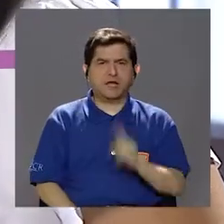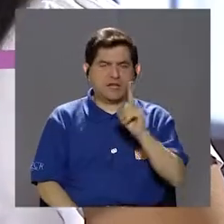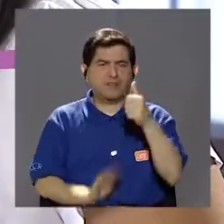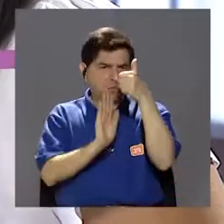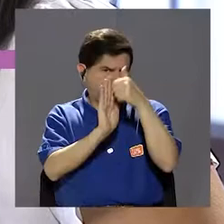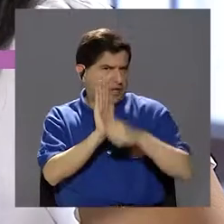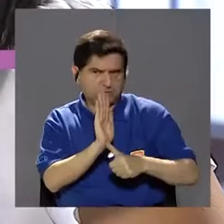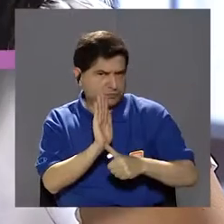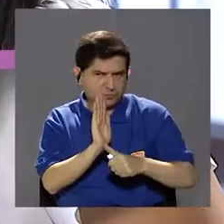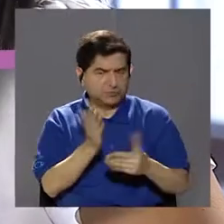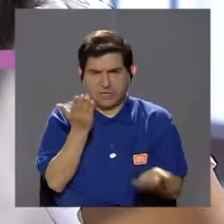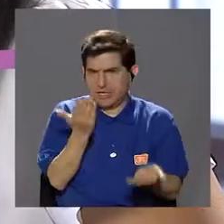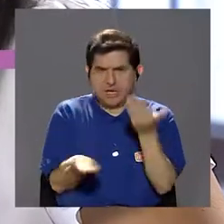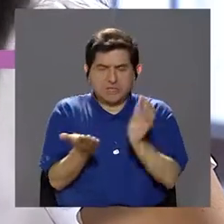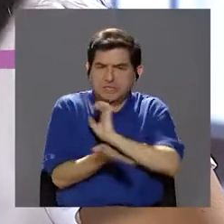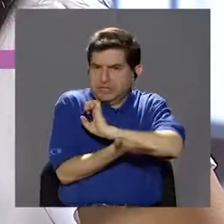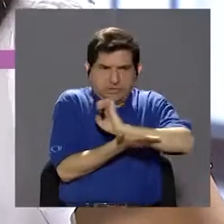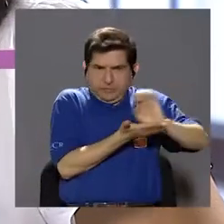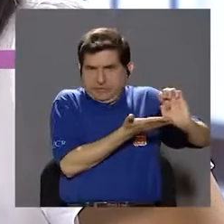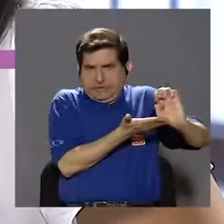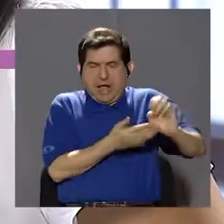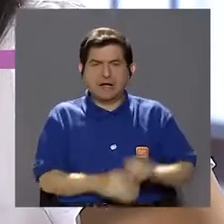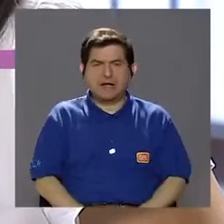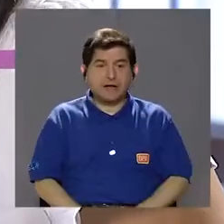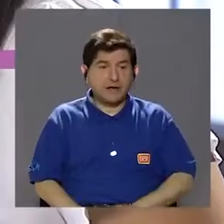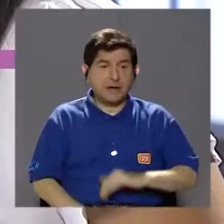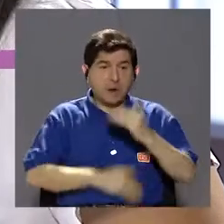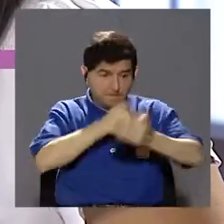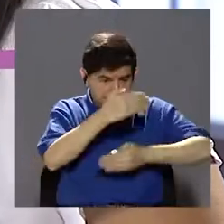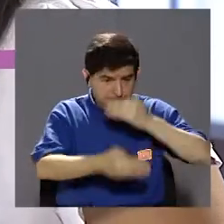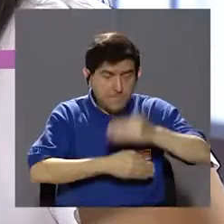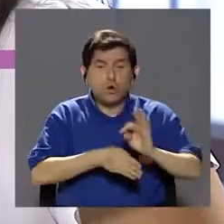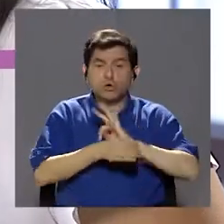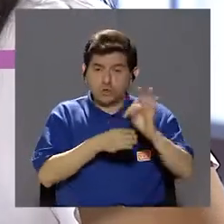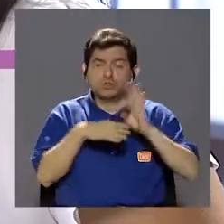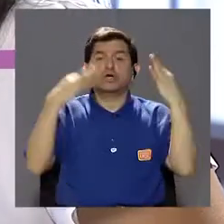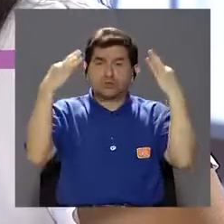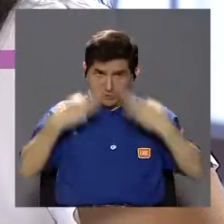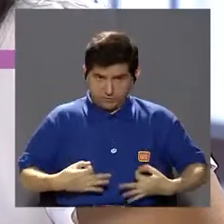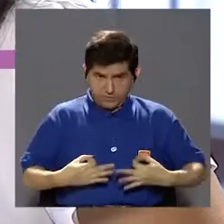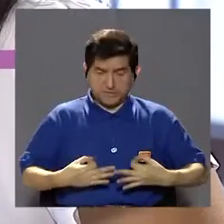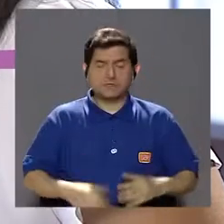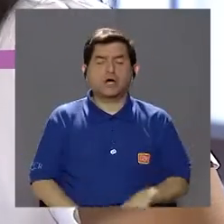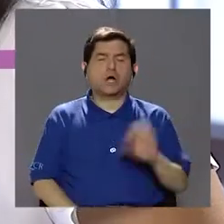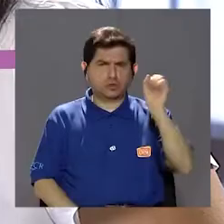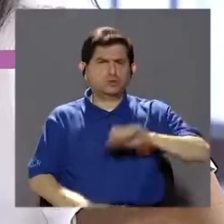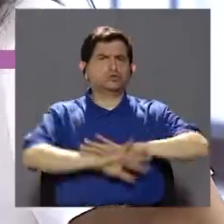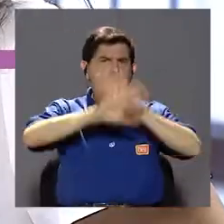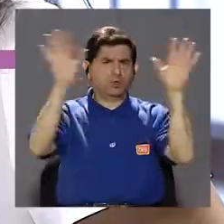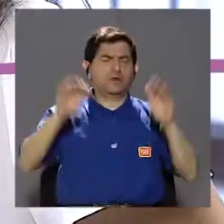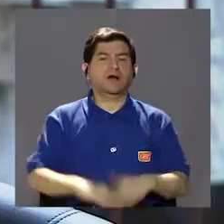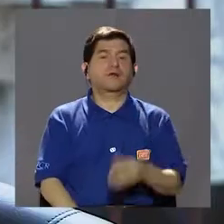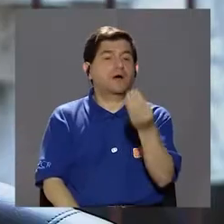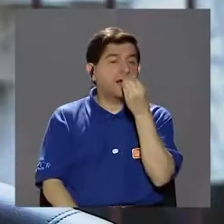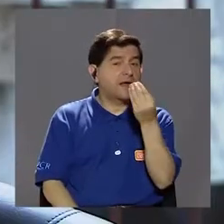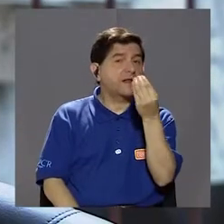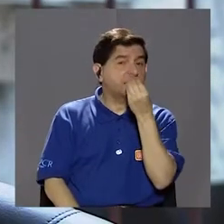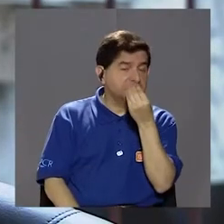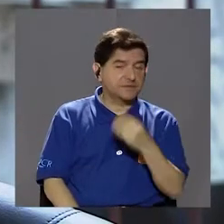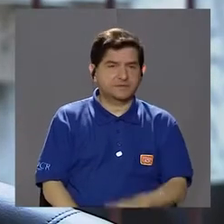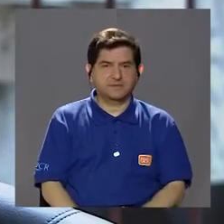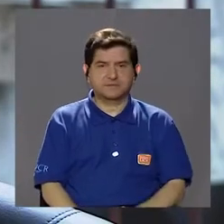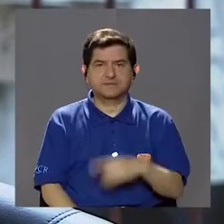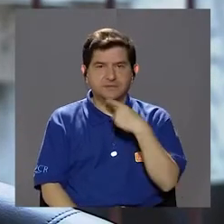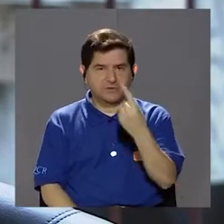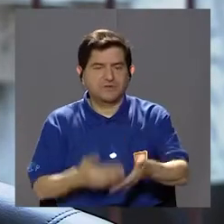plano mayor de una cirugía, ¿verdad? Para evitar, ¿hay todo un proceso de terapia física que se puede...? Sí, Alimentación,